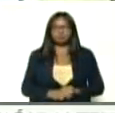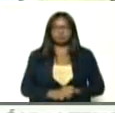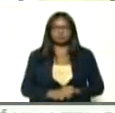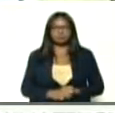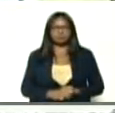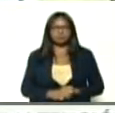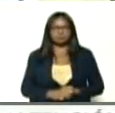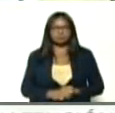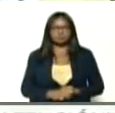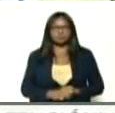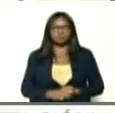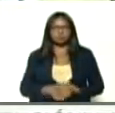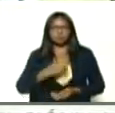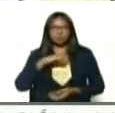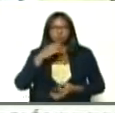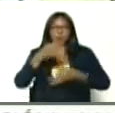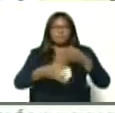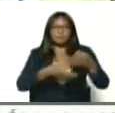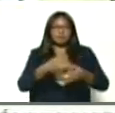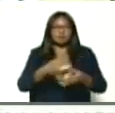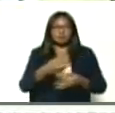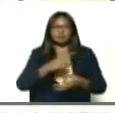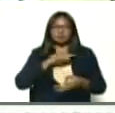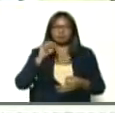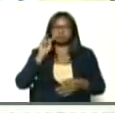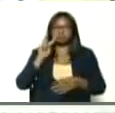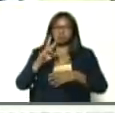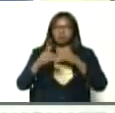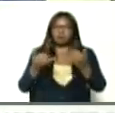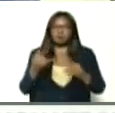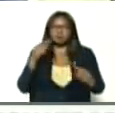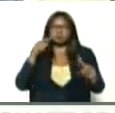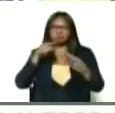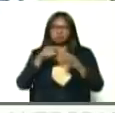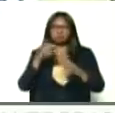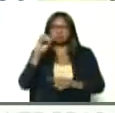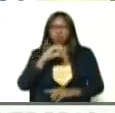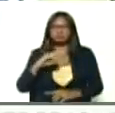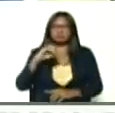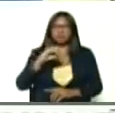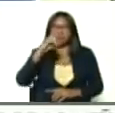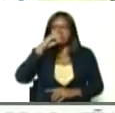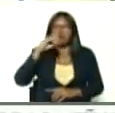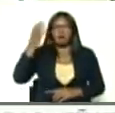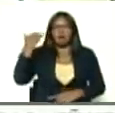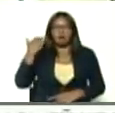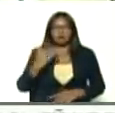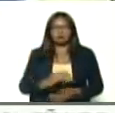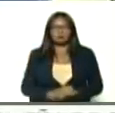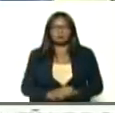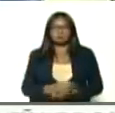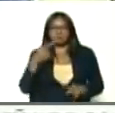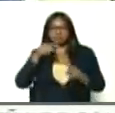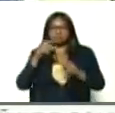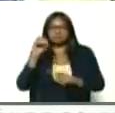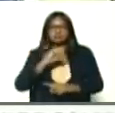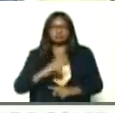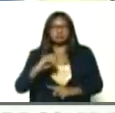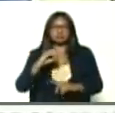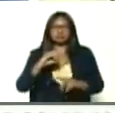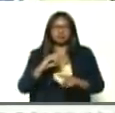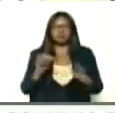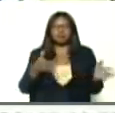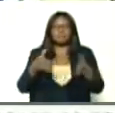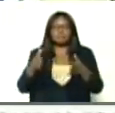estamos hablando, que, prácticamente, esto nos está llevando, al punto cero, año pasado, al punto cero, de